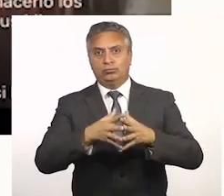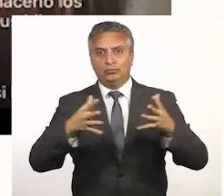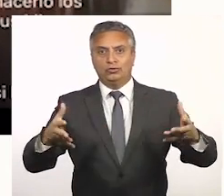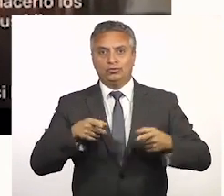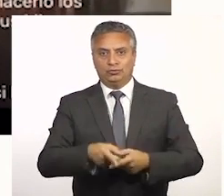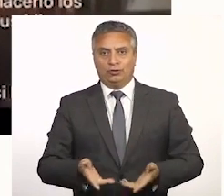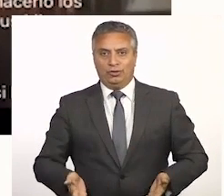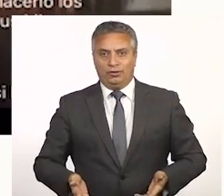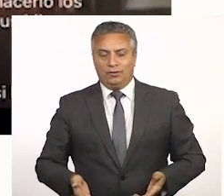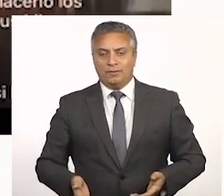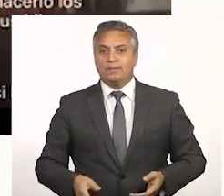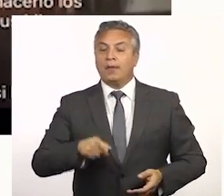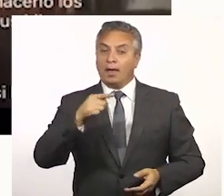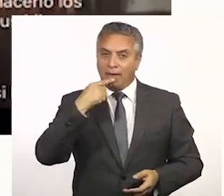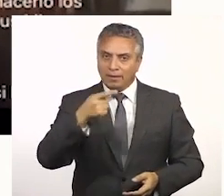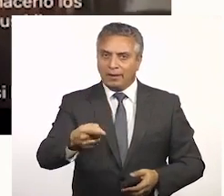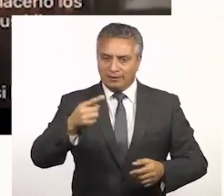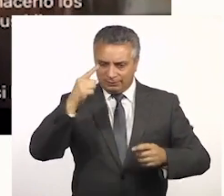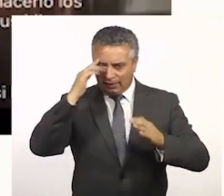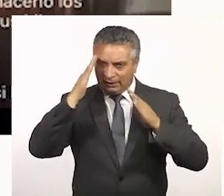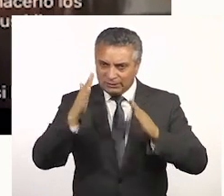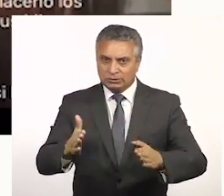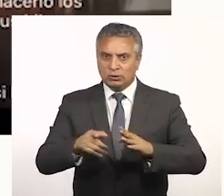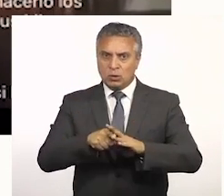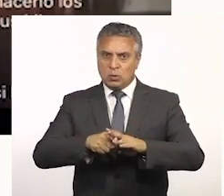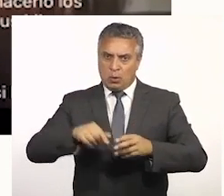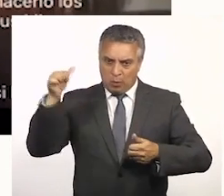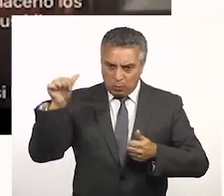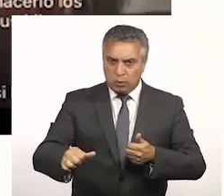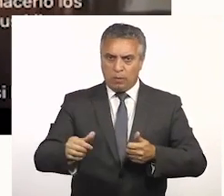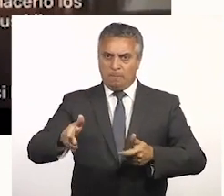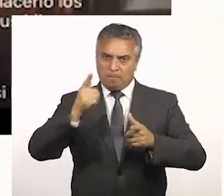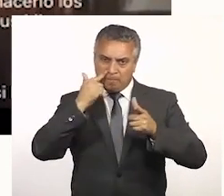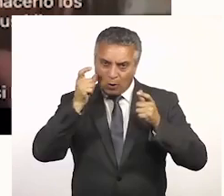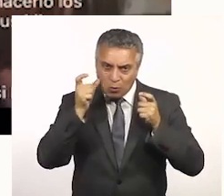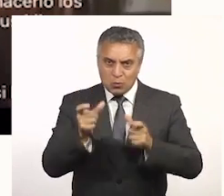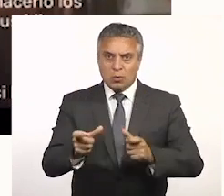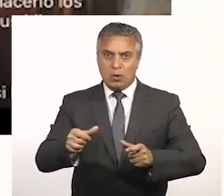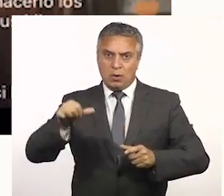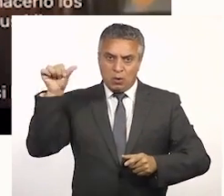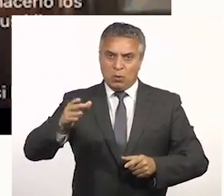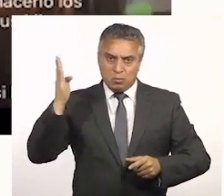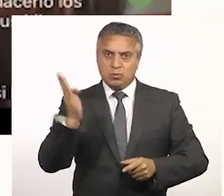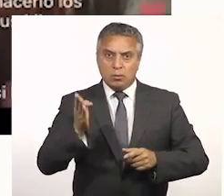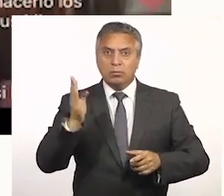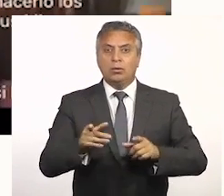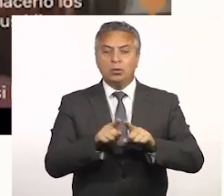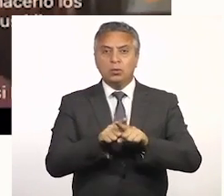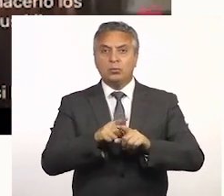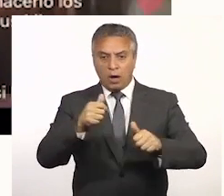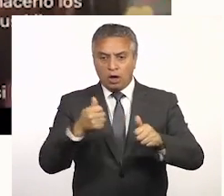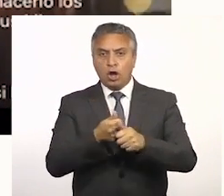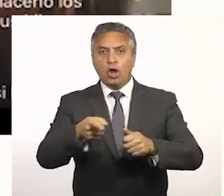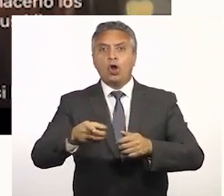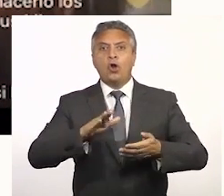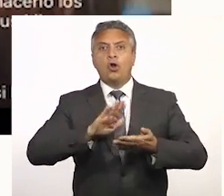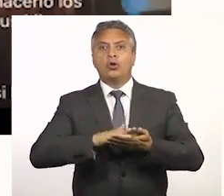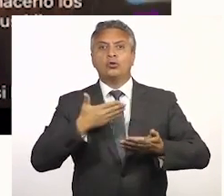tras otro en esta manifestación de cariño. Centrados en disciplinarlos, en controlarlos, en